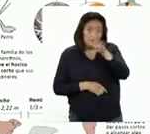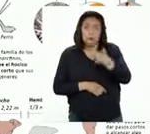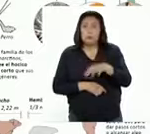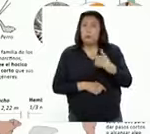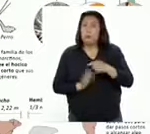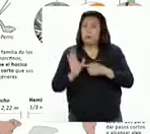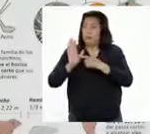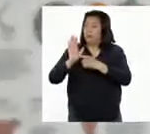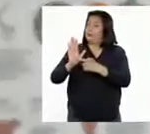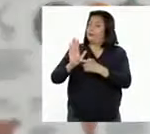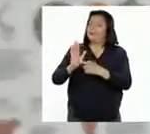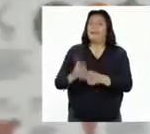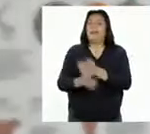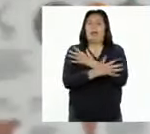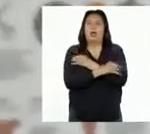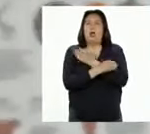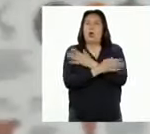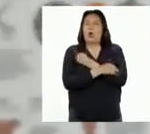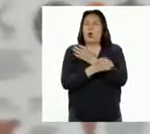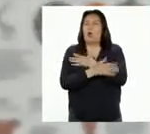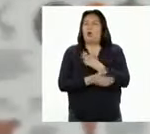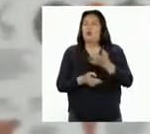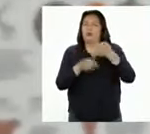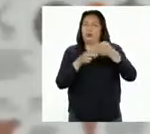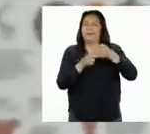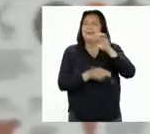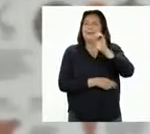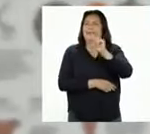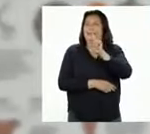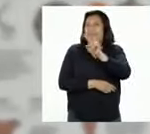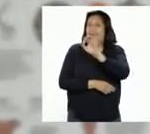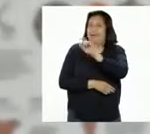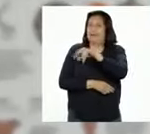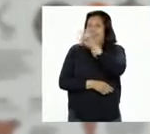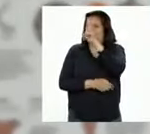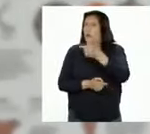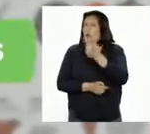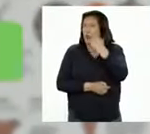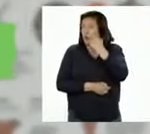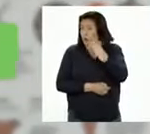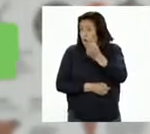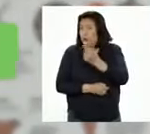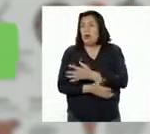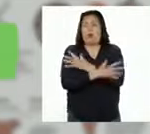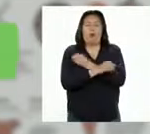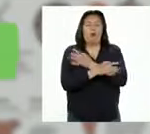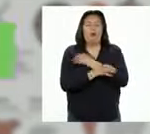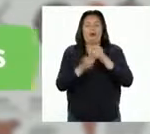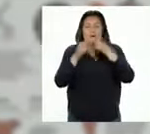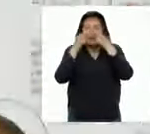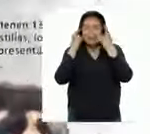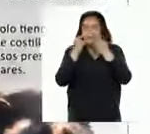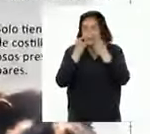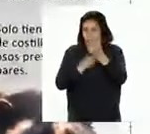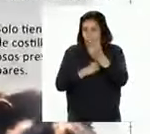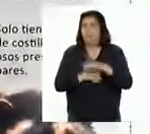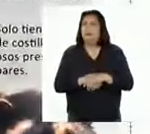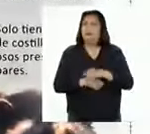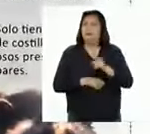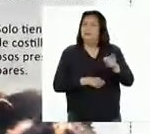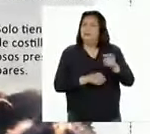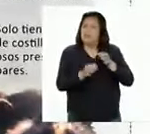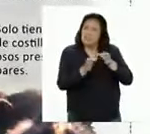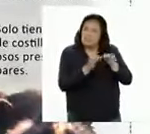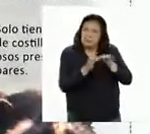nos presentan al oso silvestre del Perú, también conocido como oso de anteojos. Se